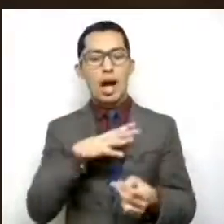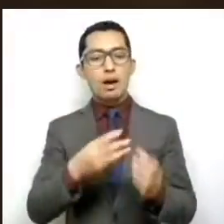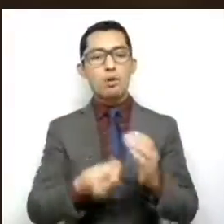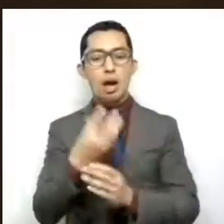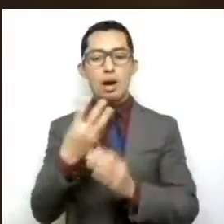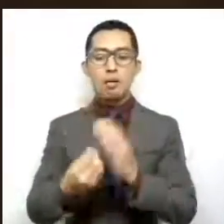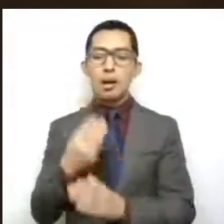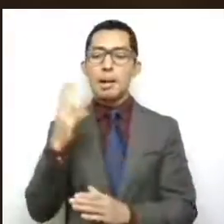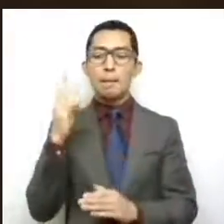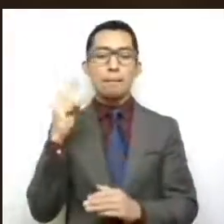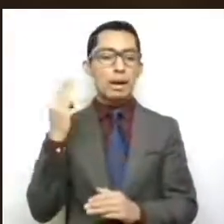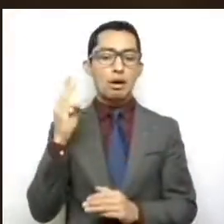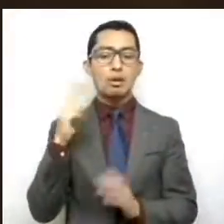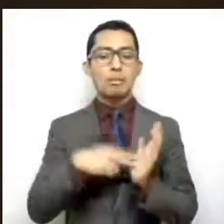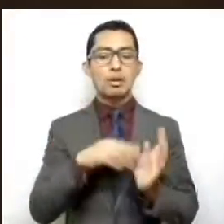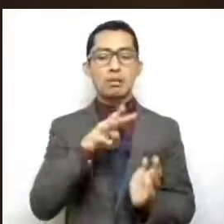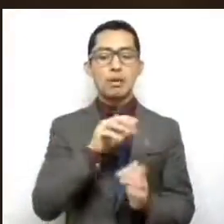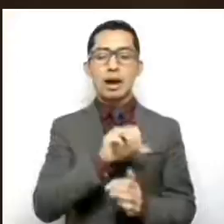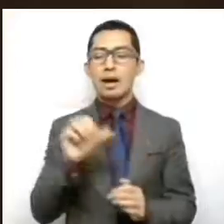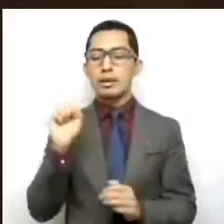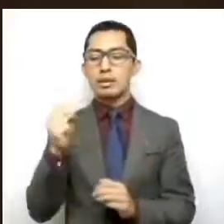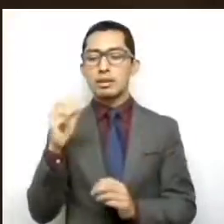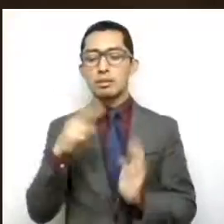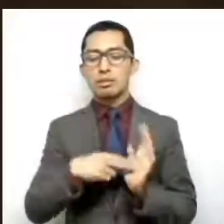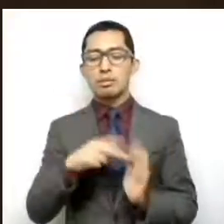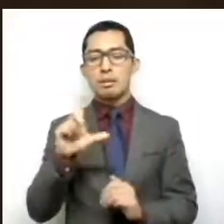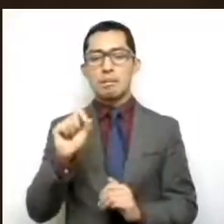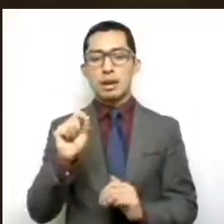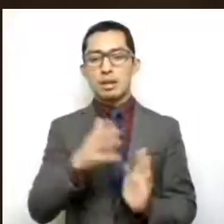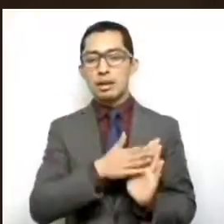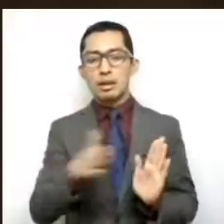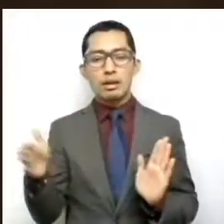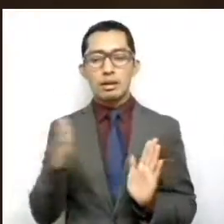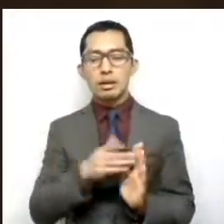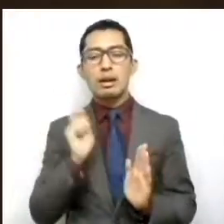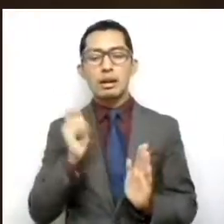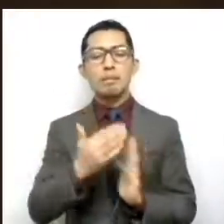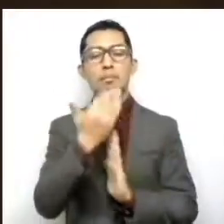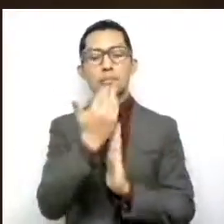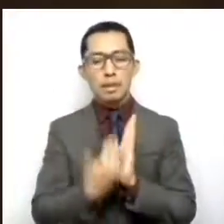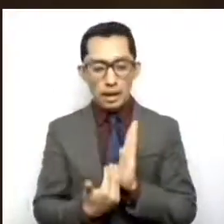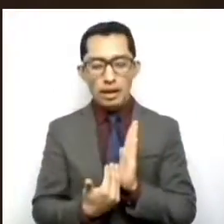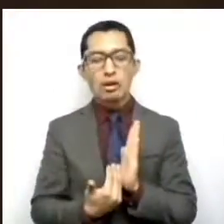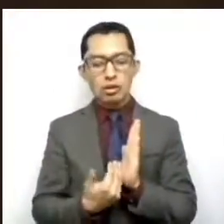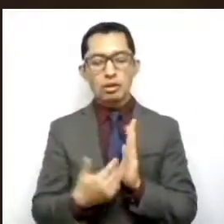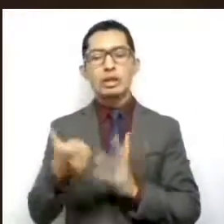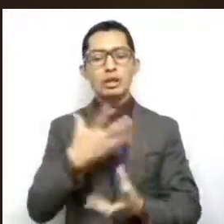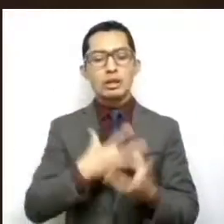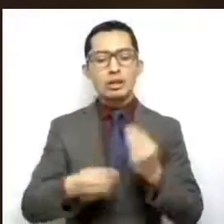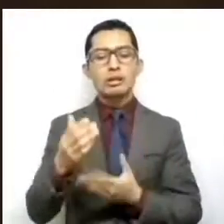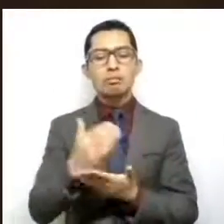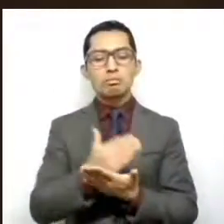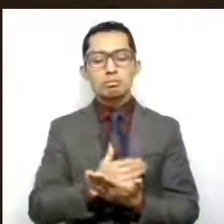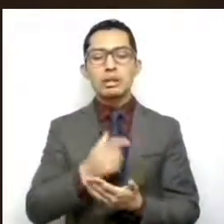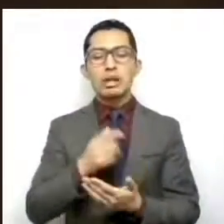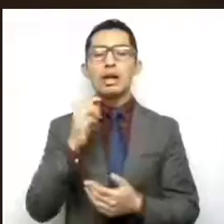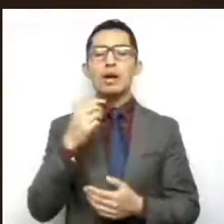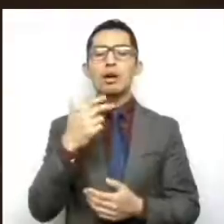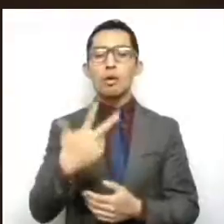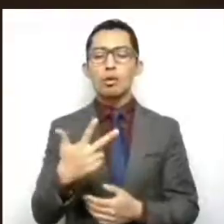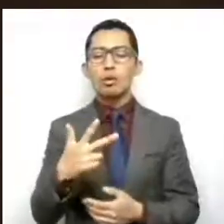de 2019 a septiembre de 2020, se tuvo una disminución de unidades económicas de menos de 8